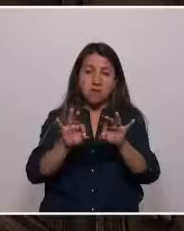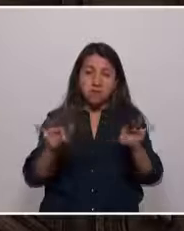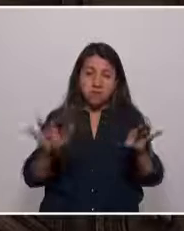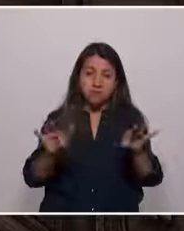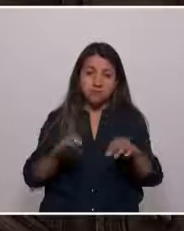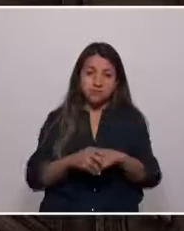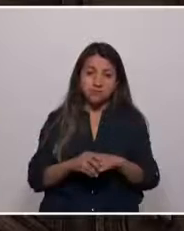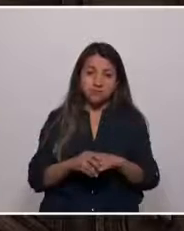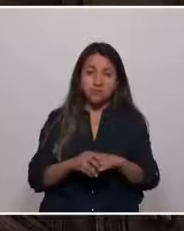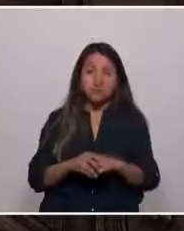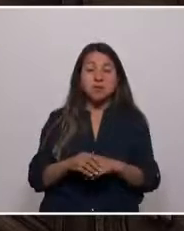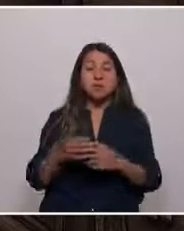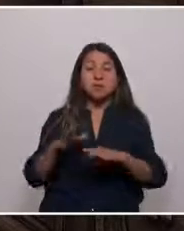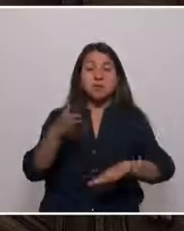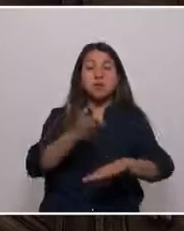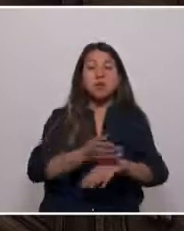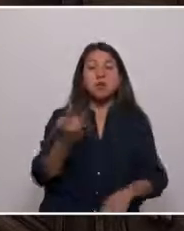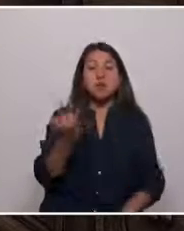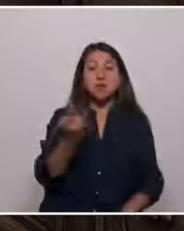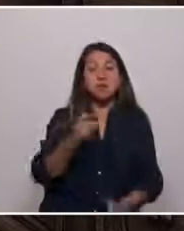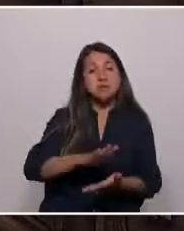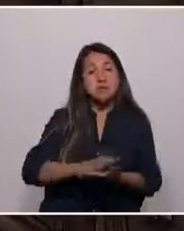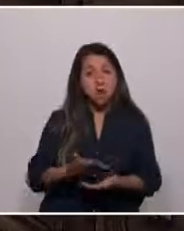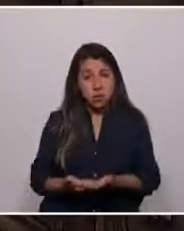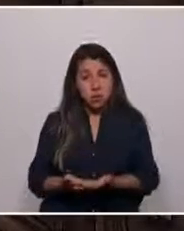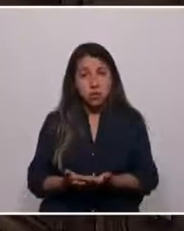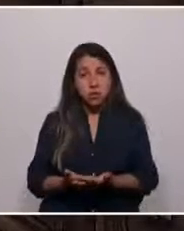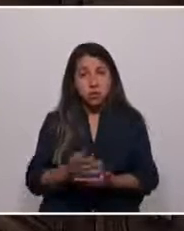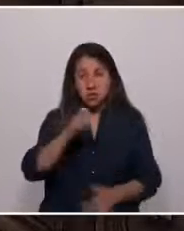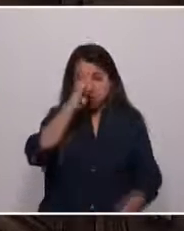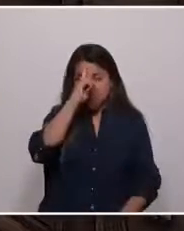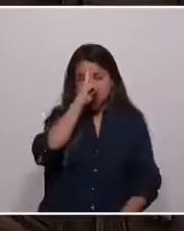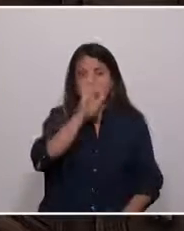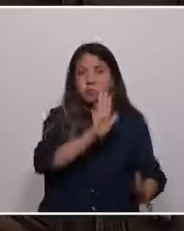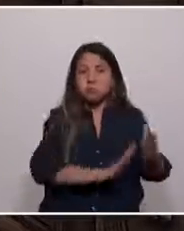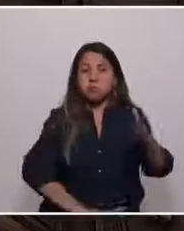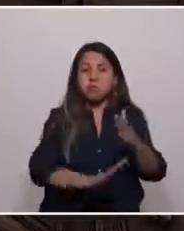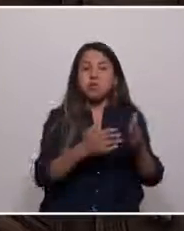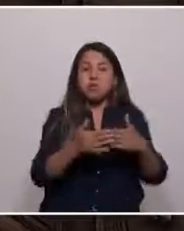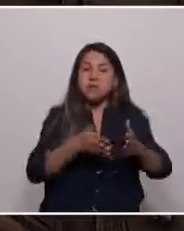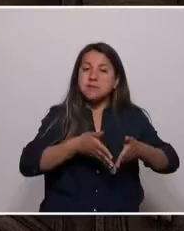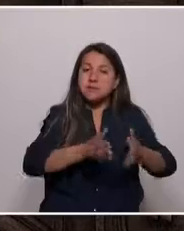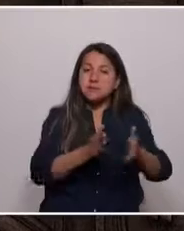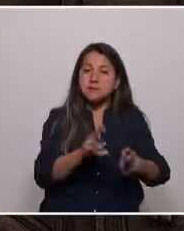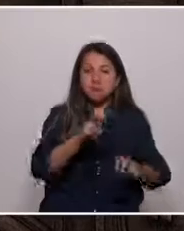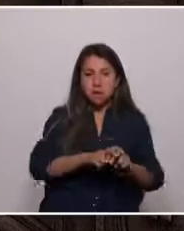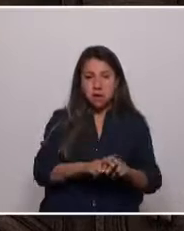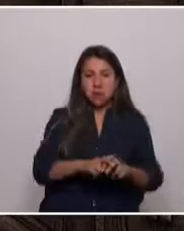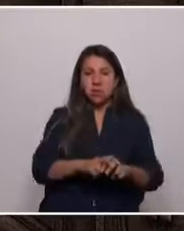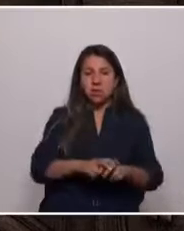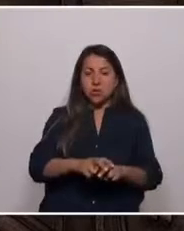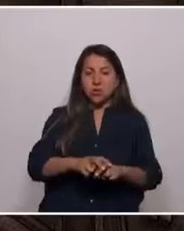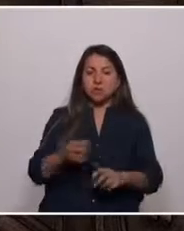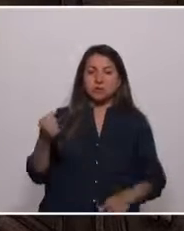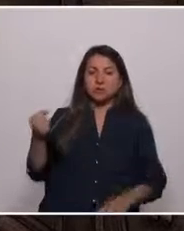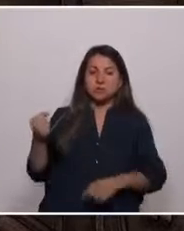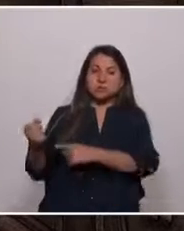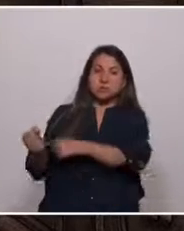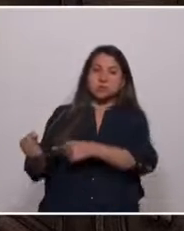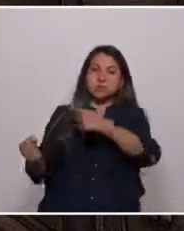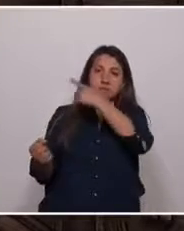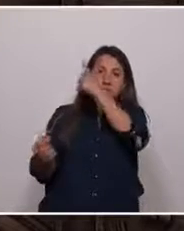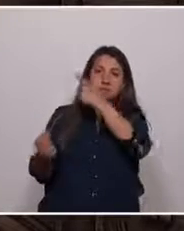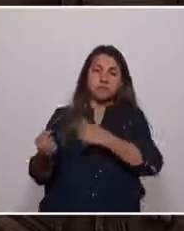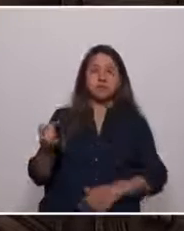De los que llegan a la urgencia de salud y son hospitalizados en un pasillo, sentados. Y de las miles y miles de